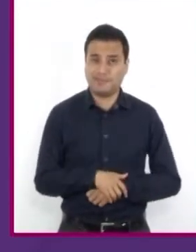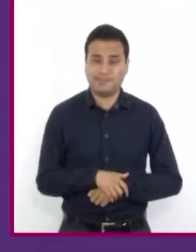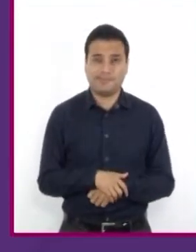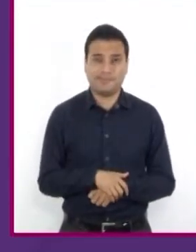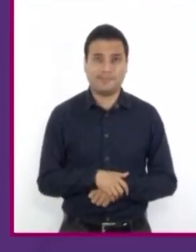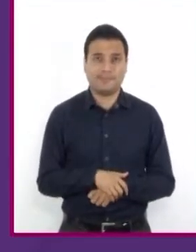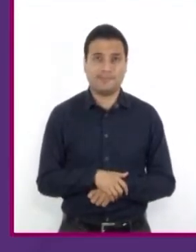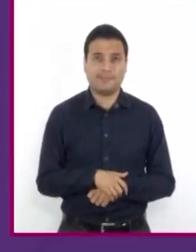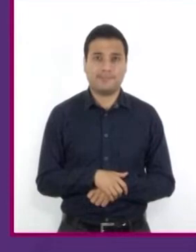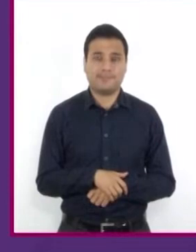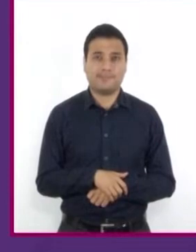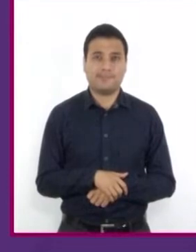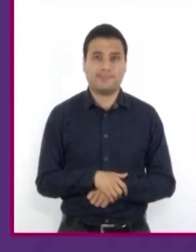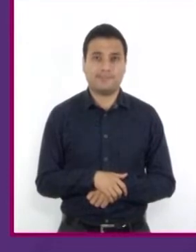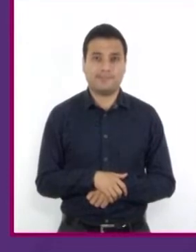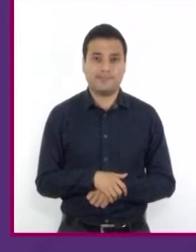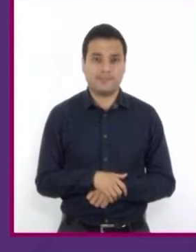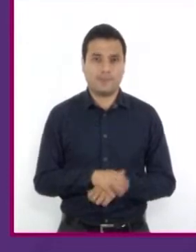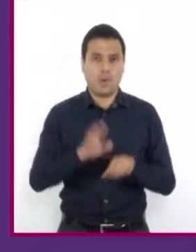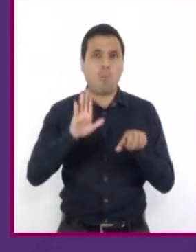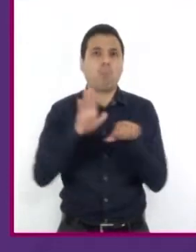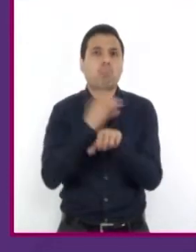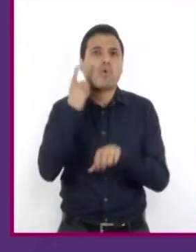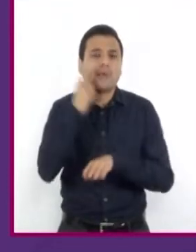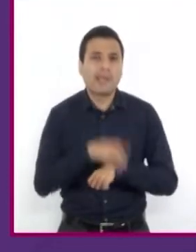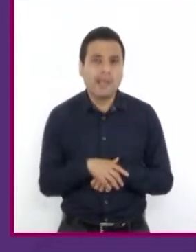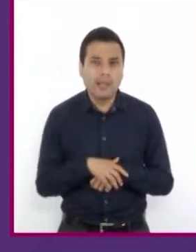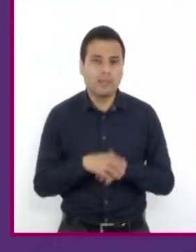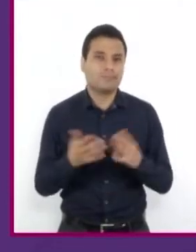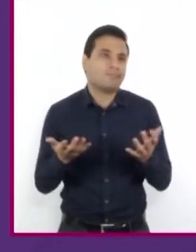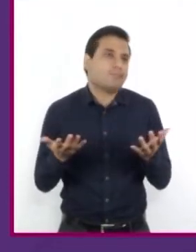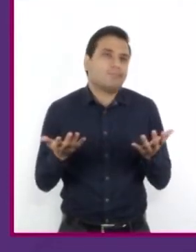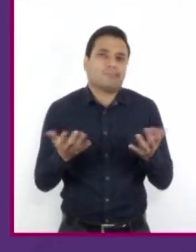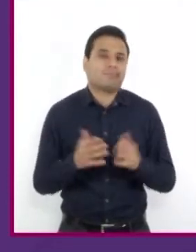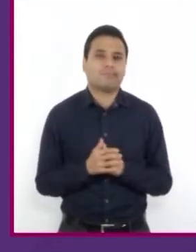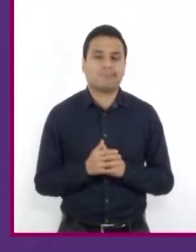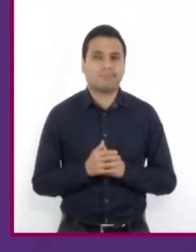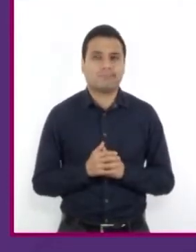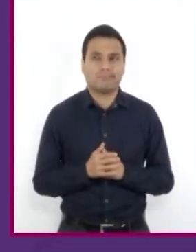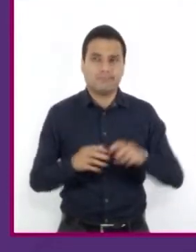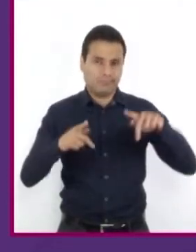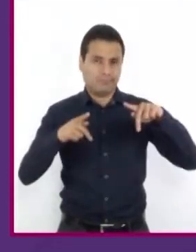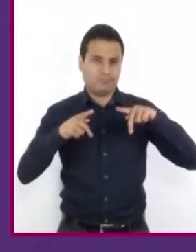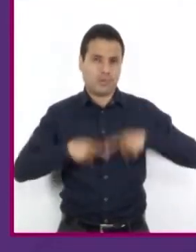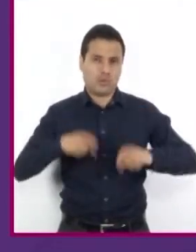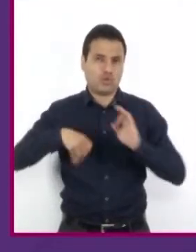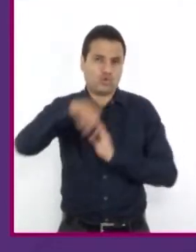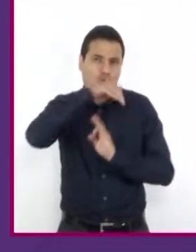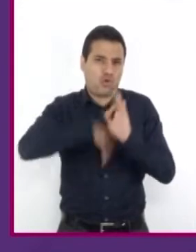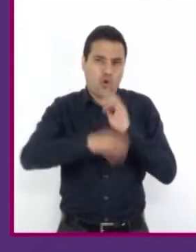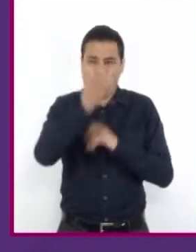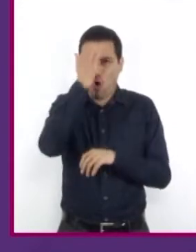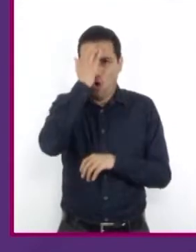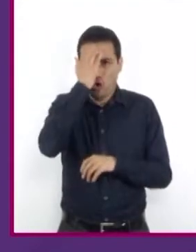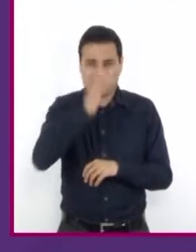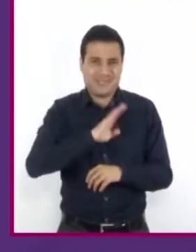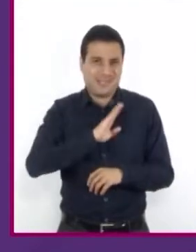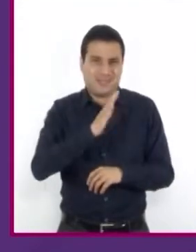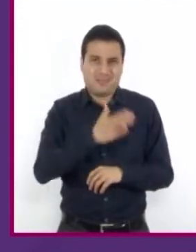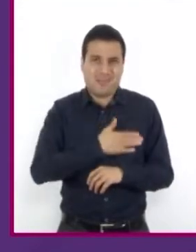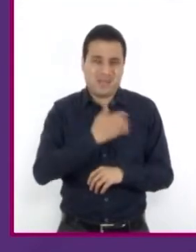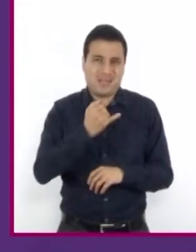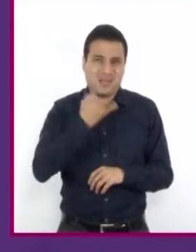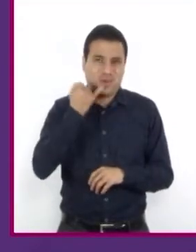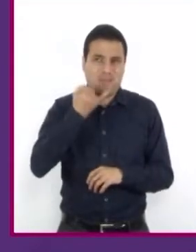Bueno, la principal razón es que tenemos una raíz de la misma lengua. Somos todos descendientes de españoles